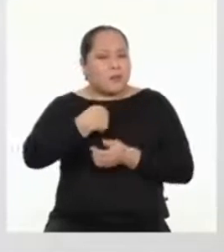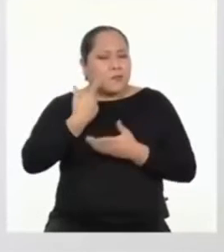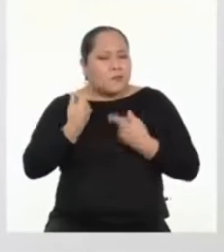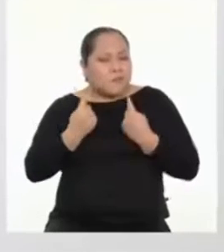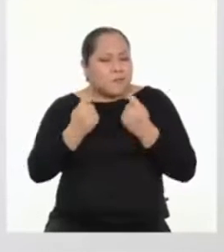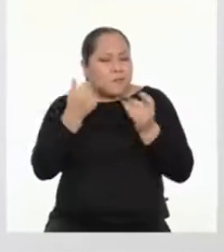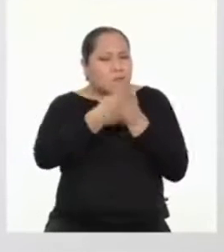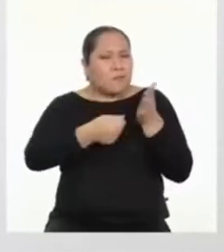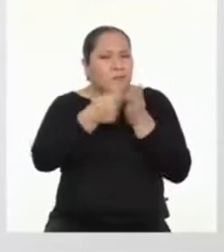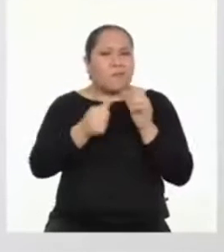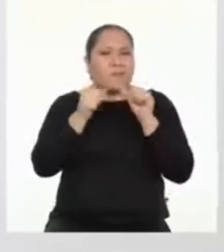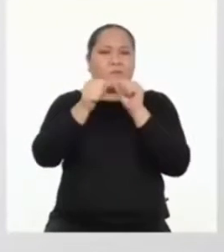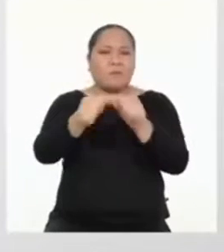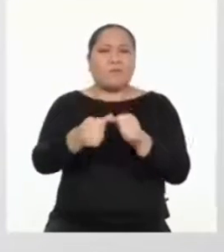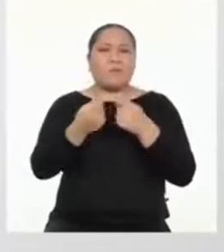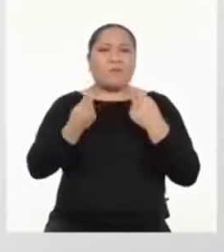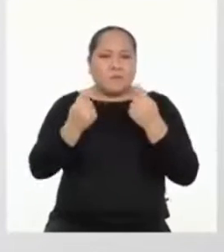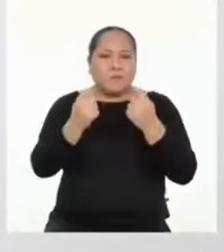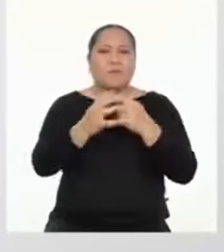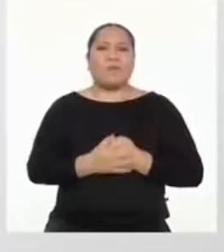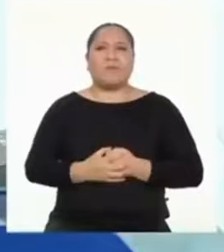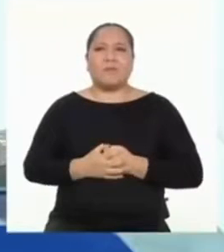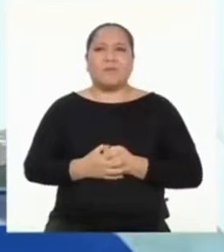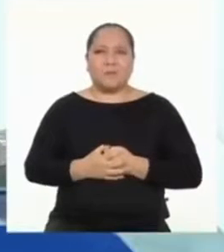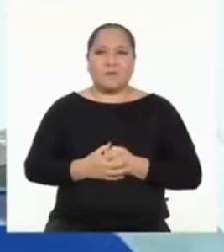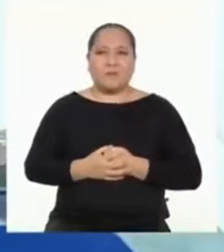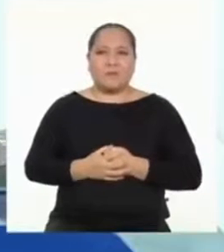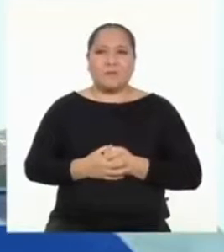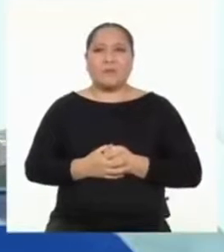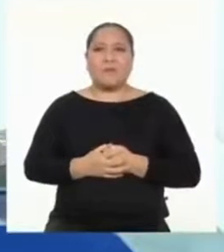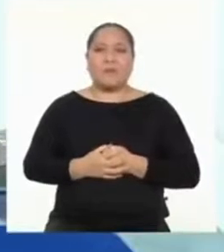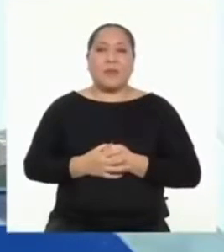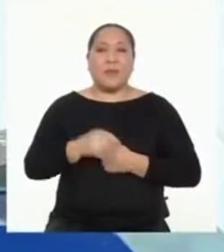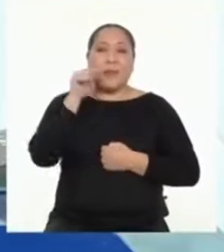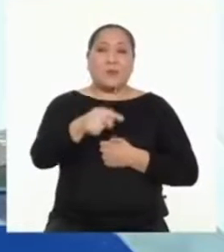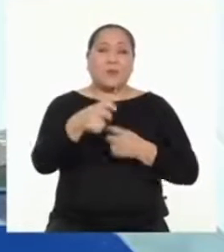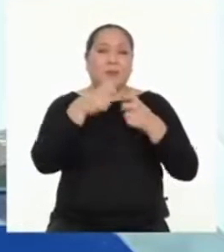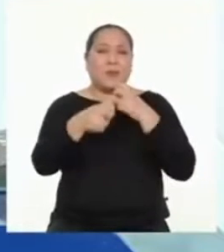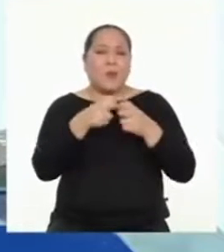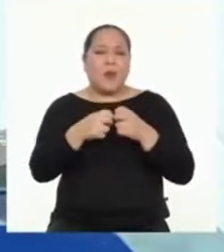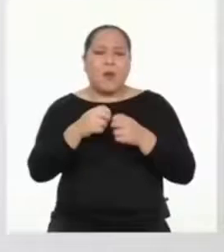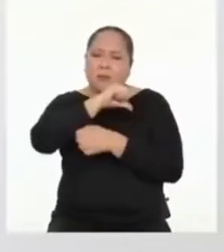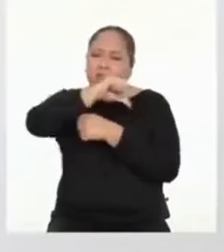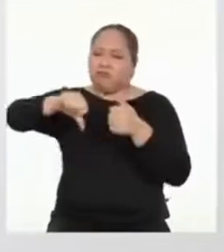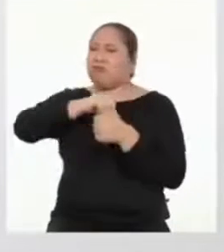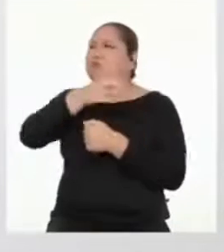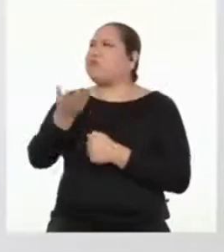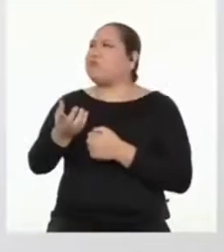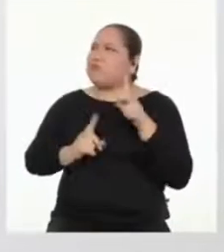parte y seguir intentando para que nos salga. ¿Y qué pasa si el problema es en nuestro entorno?